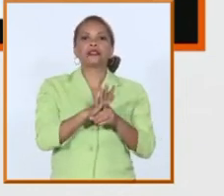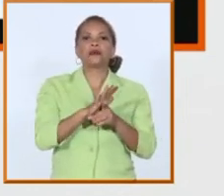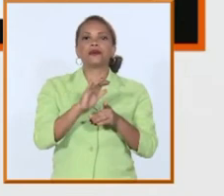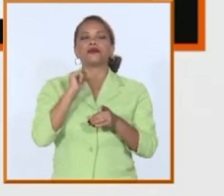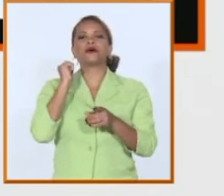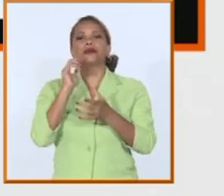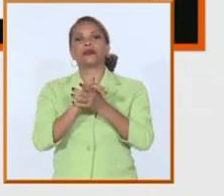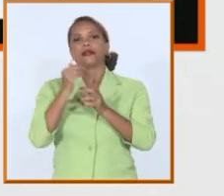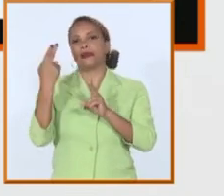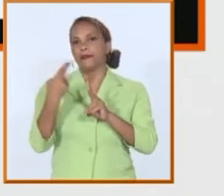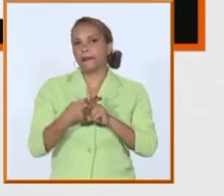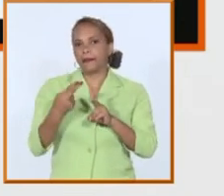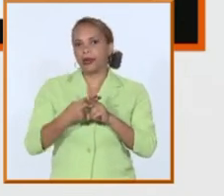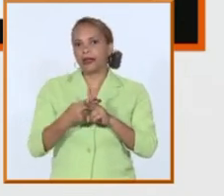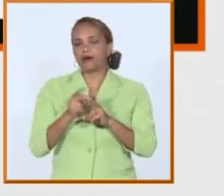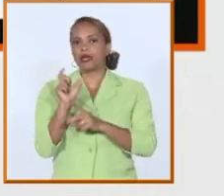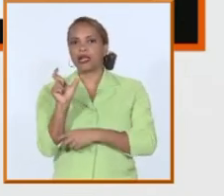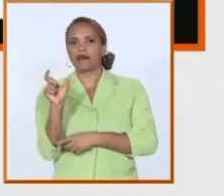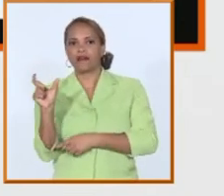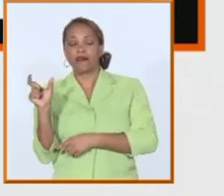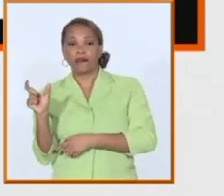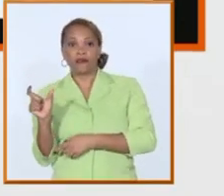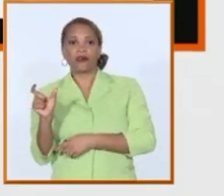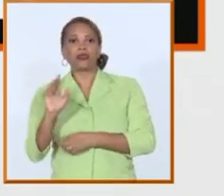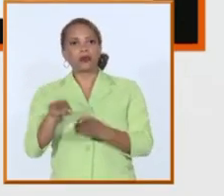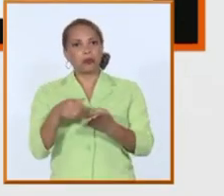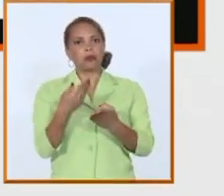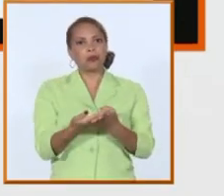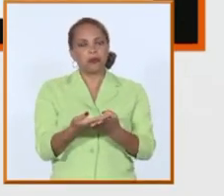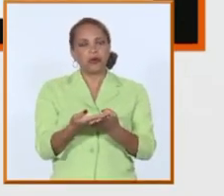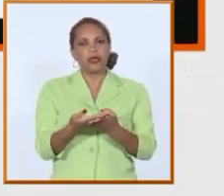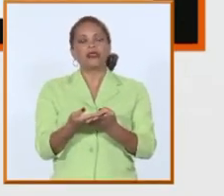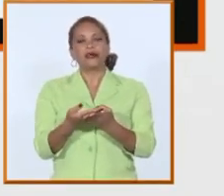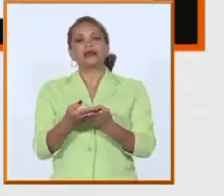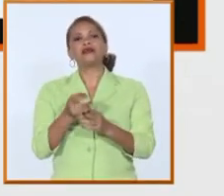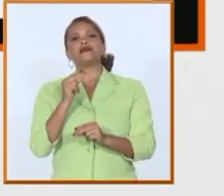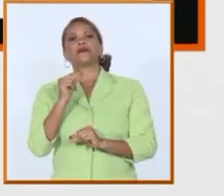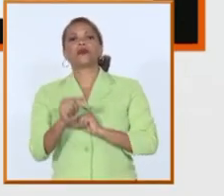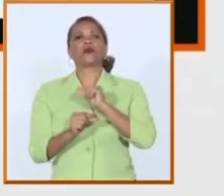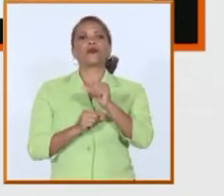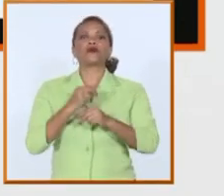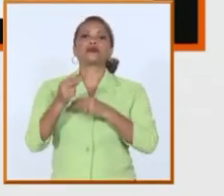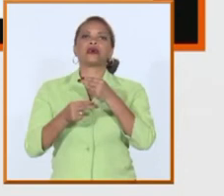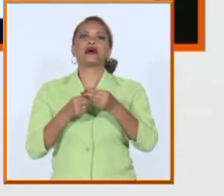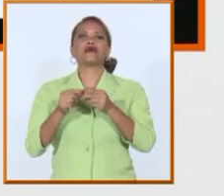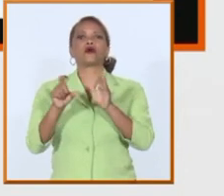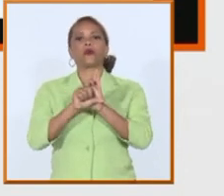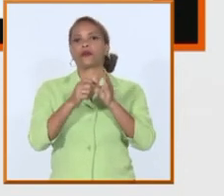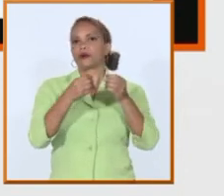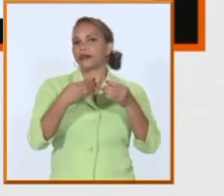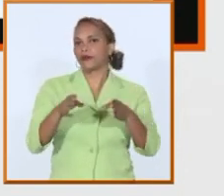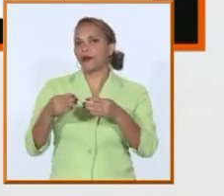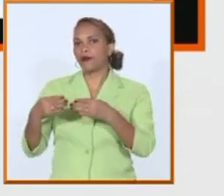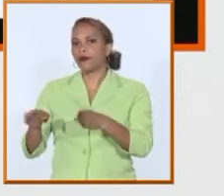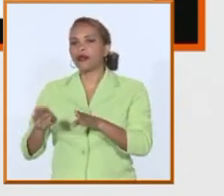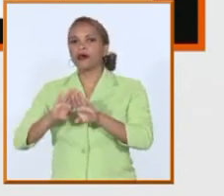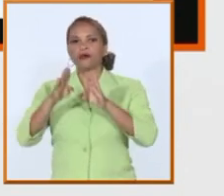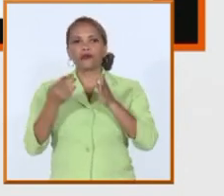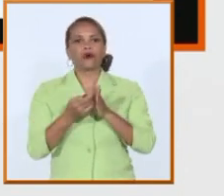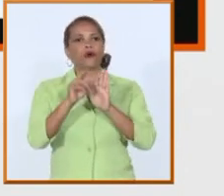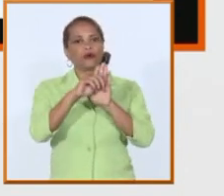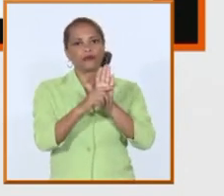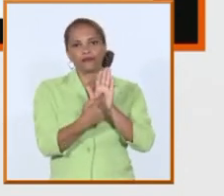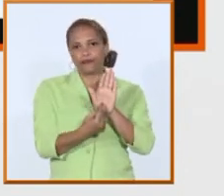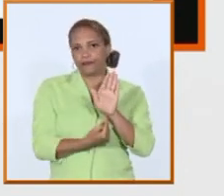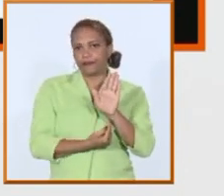coinciden o sea serían las fechas que estamos proponiendo y se desarrollaría con todas las convocatorias y con la reglamentación que hasta ahora tiene